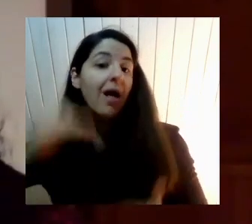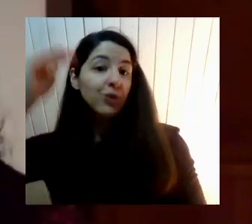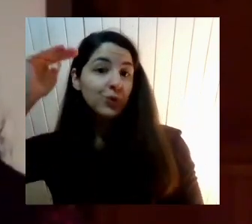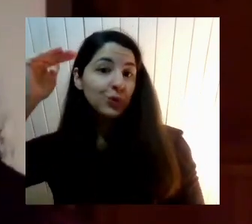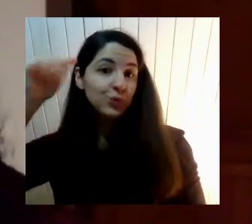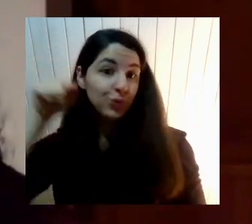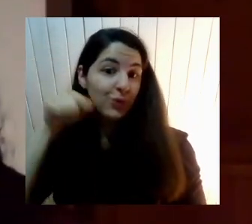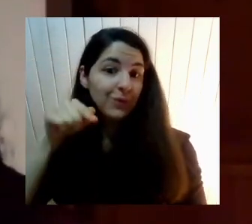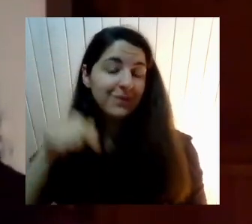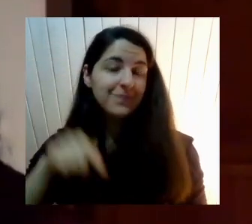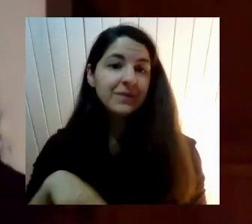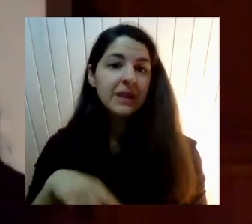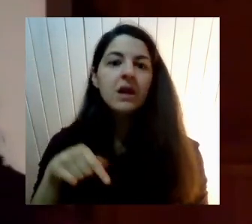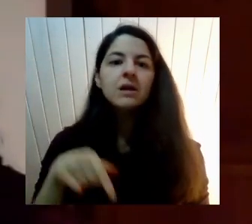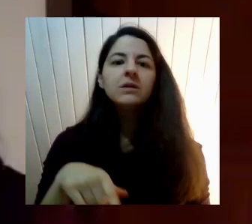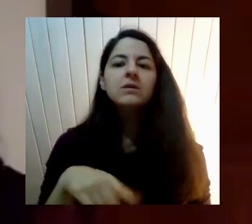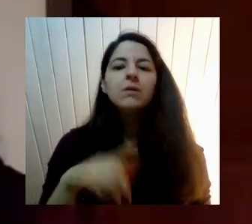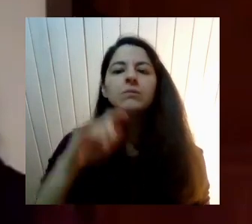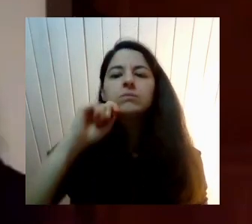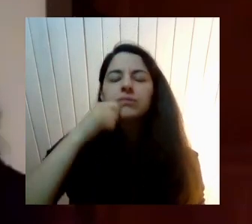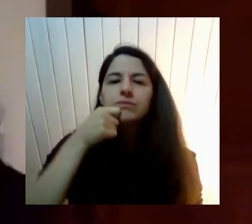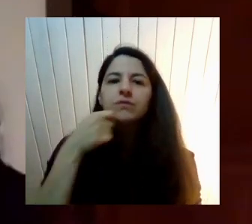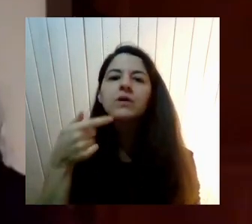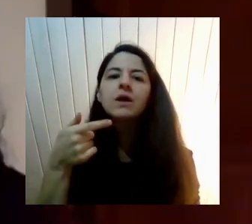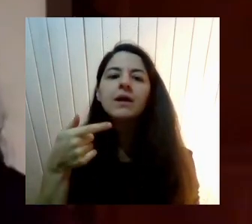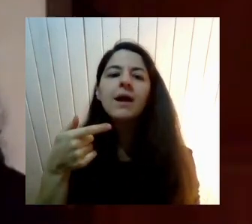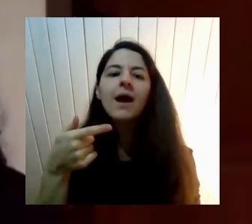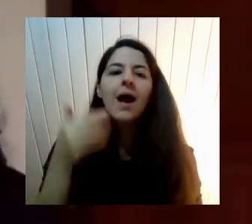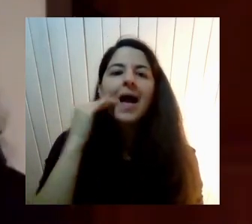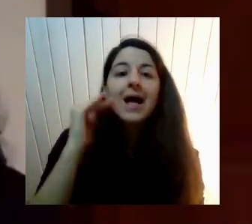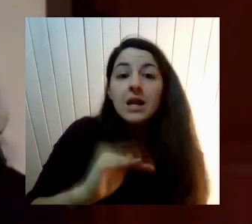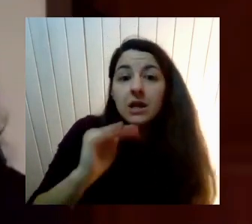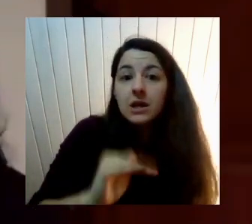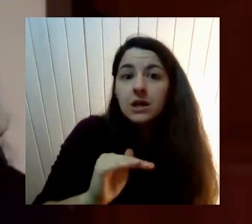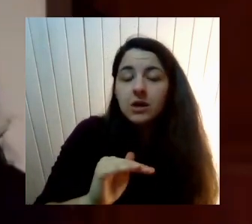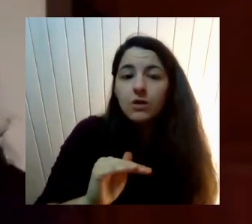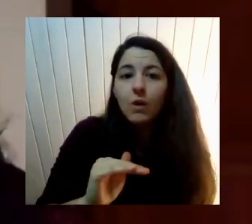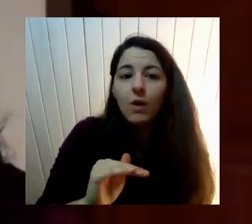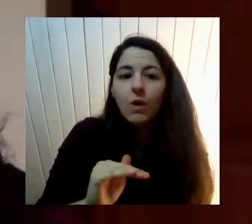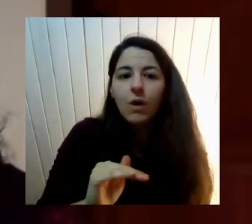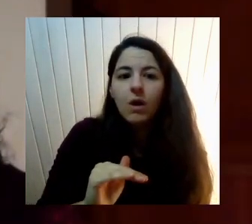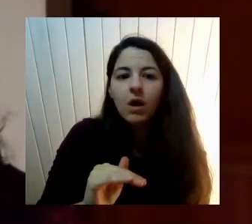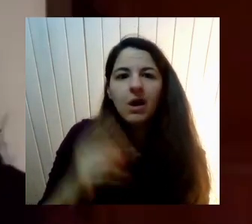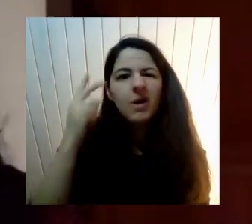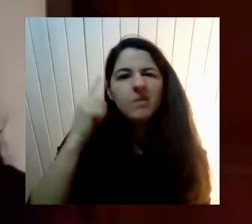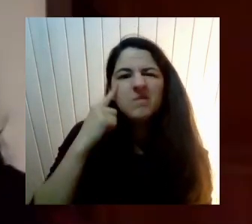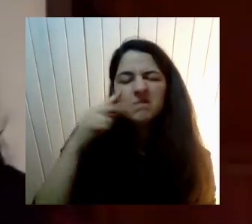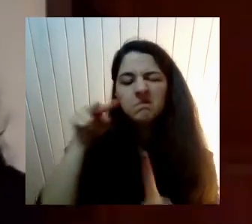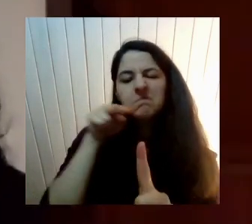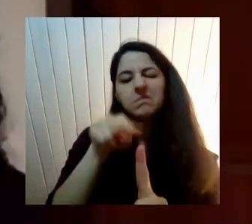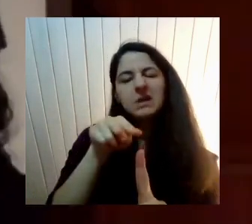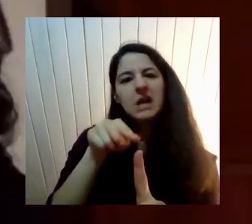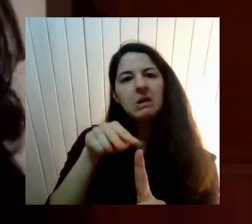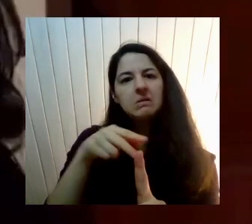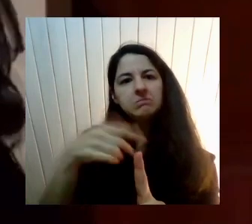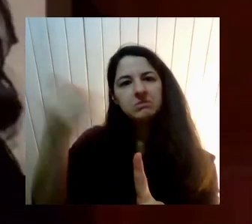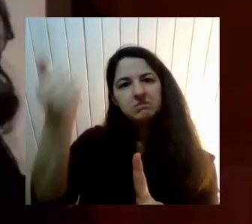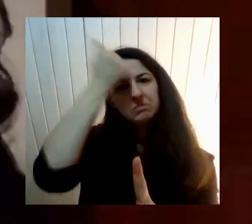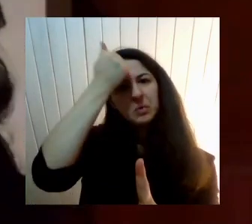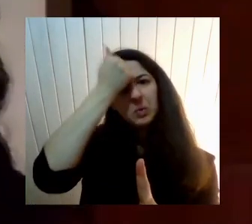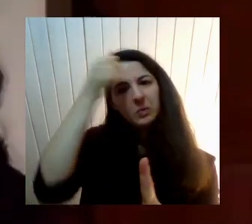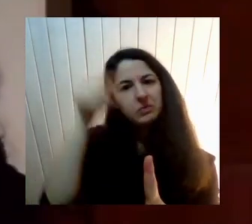de Desplazamiento De los niños A lugares Como que fueran Imbéciles Digamos Es tremendamente Complejo